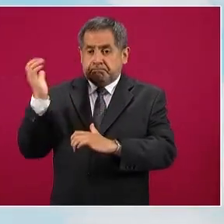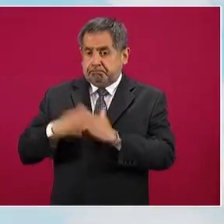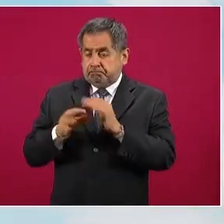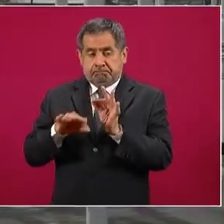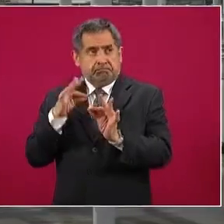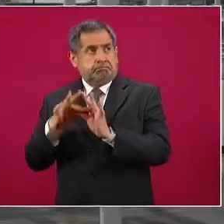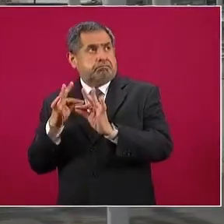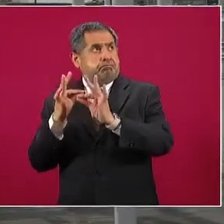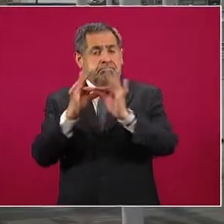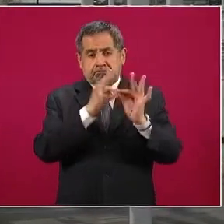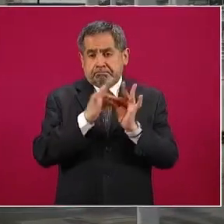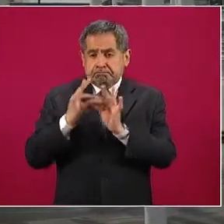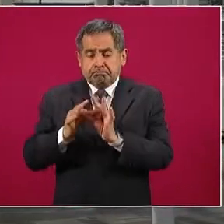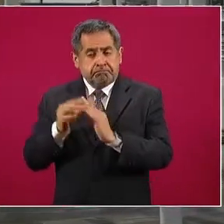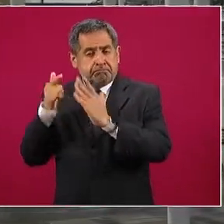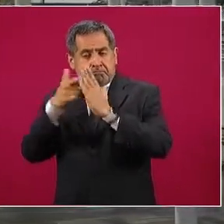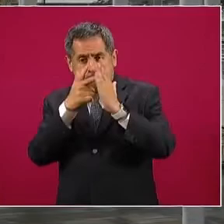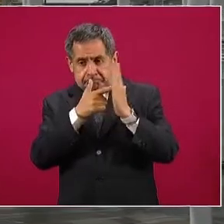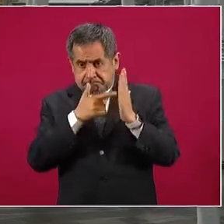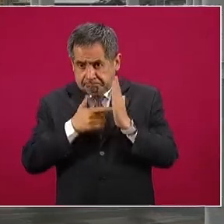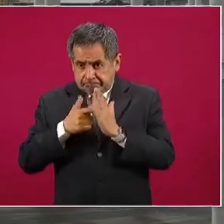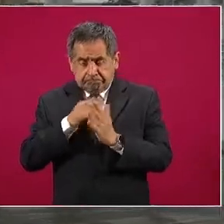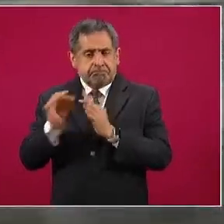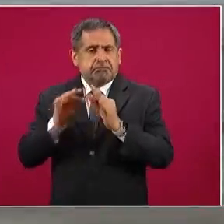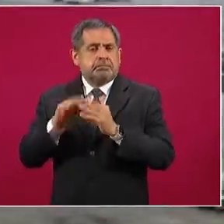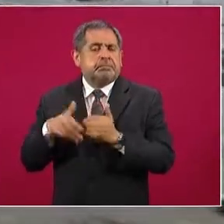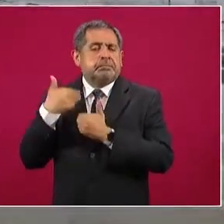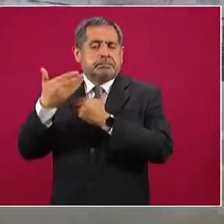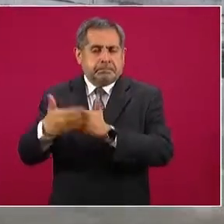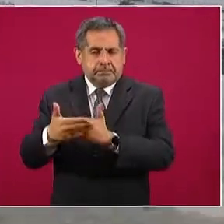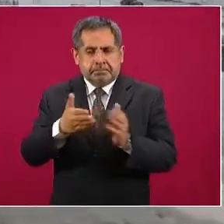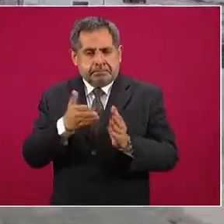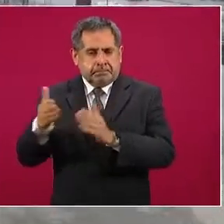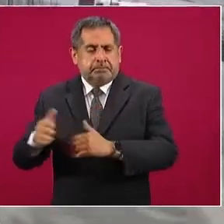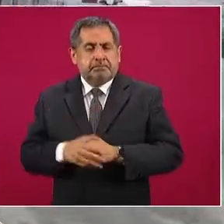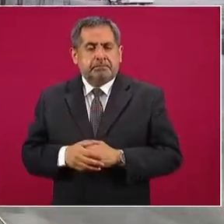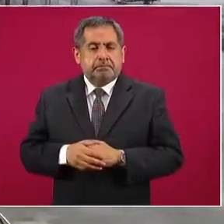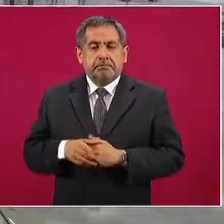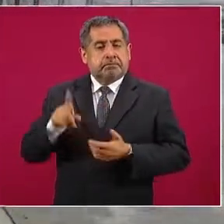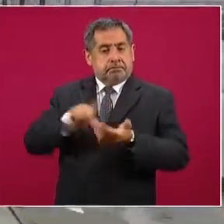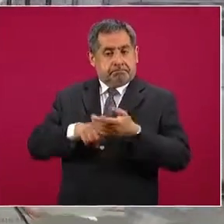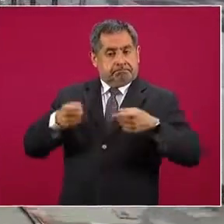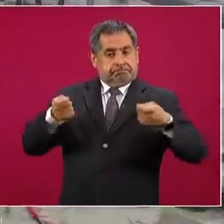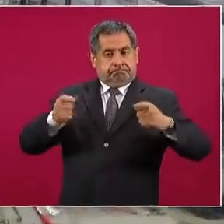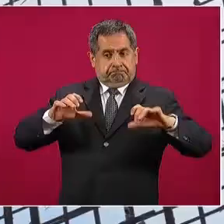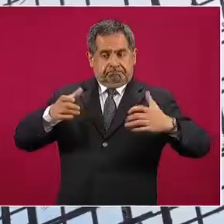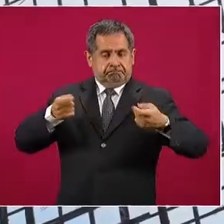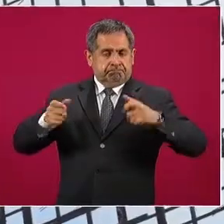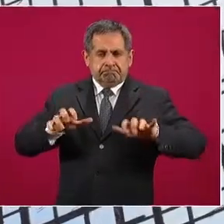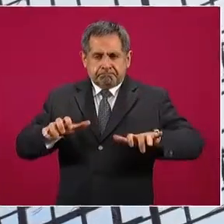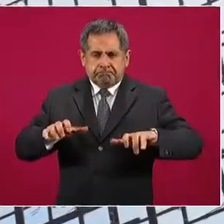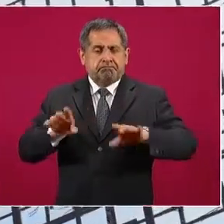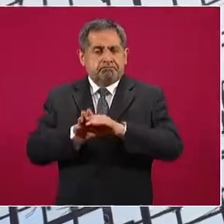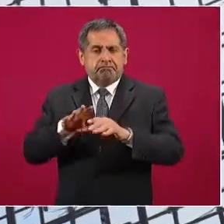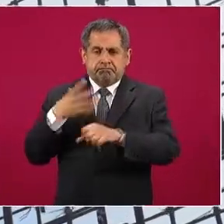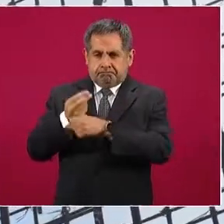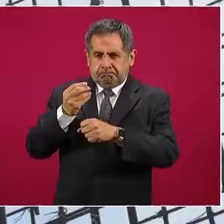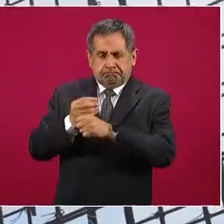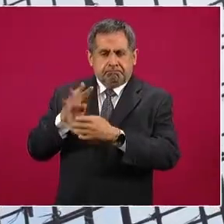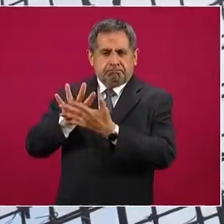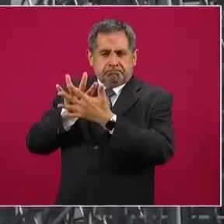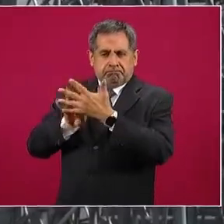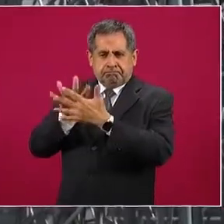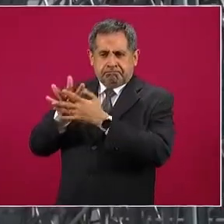montaje de estructuras metálicas para dar paso a la siguiente fase. En el cuarto de control de operaciones se trabaja en habilitado de acero, simbra en losa de